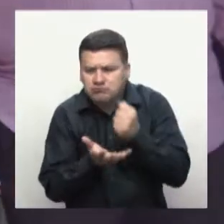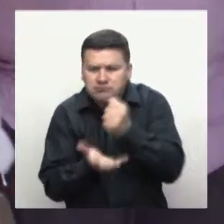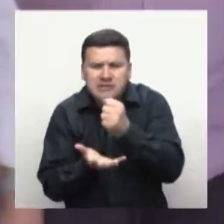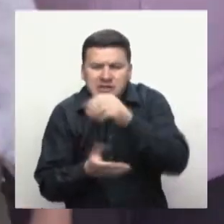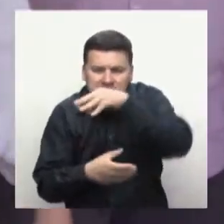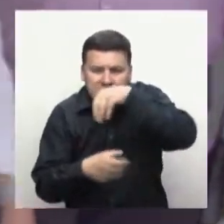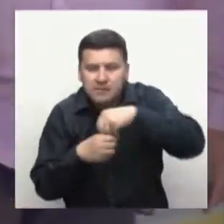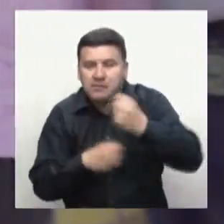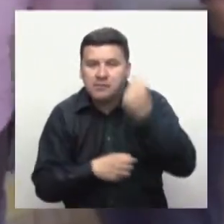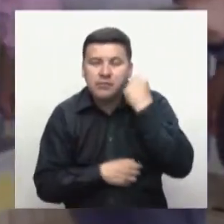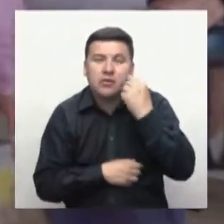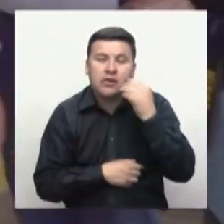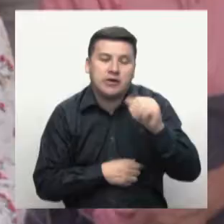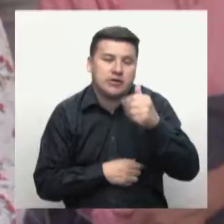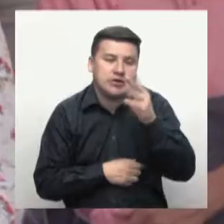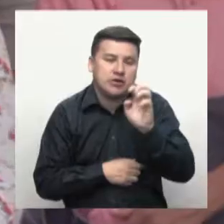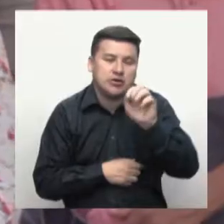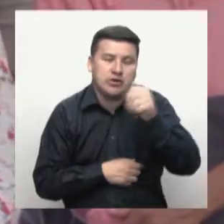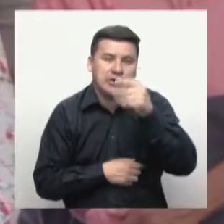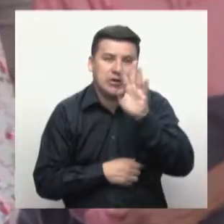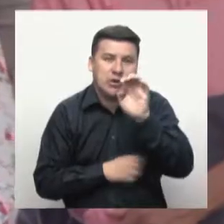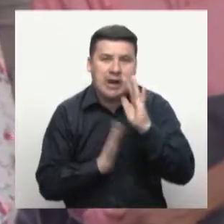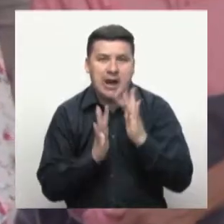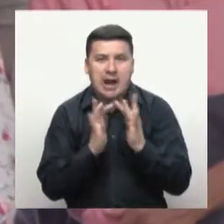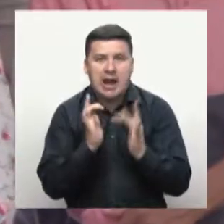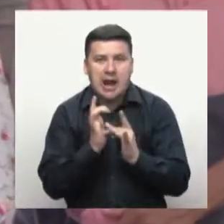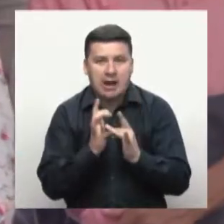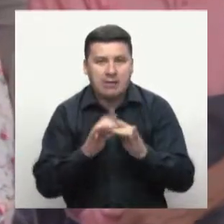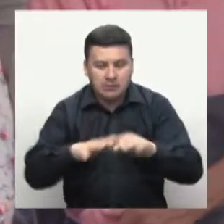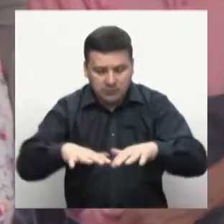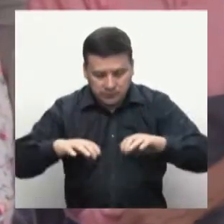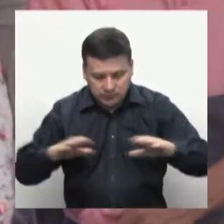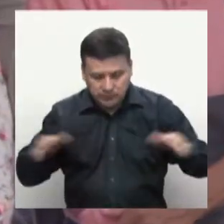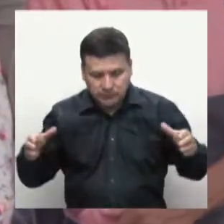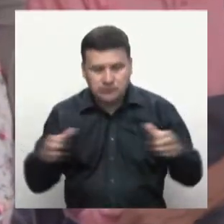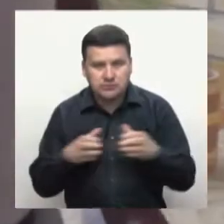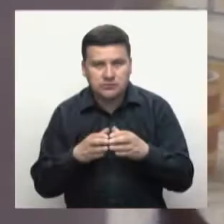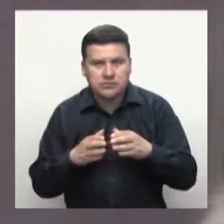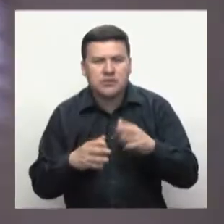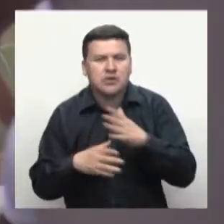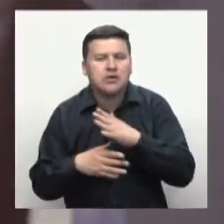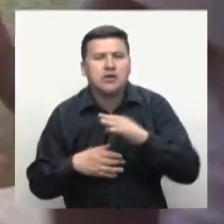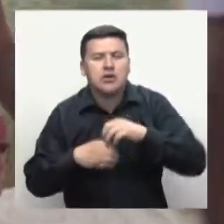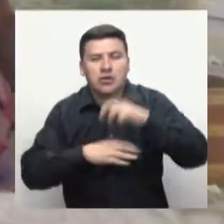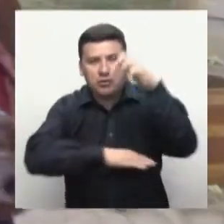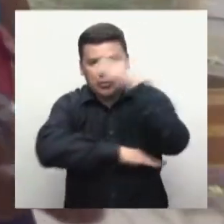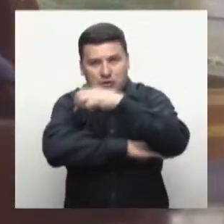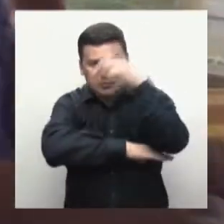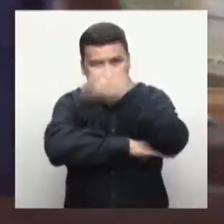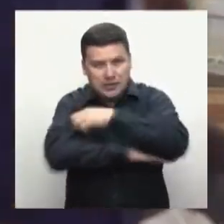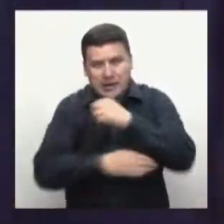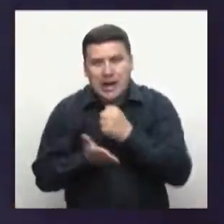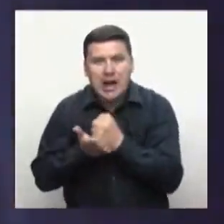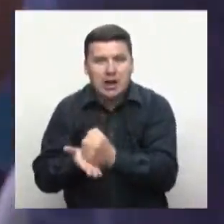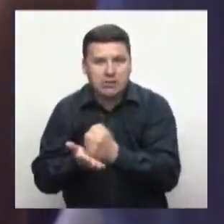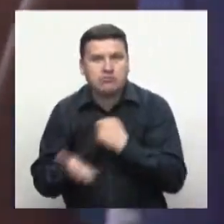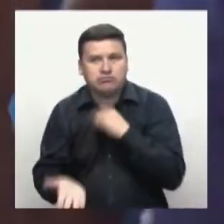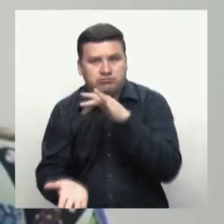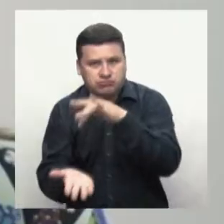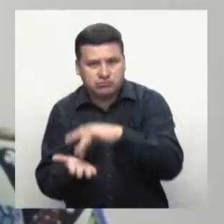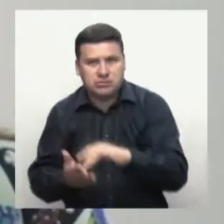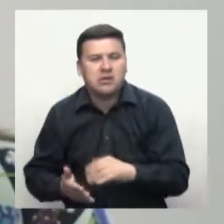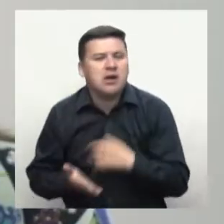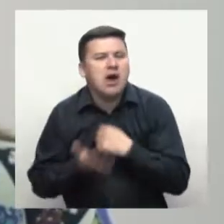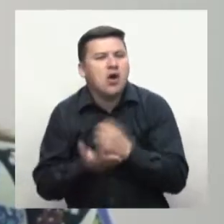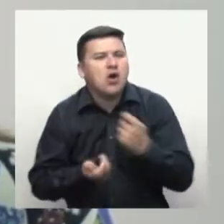el pasado 18 y 19 de abril en el Auditorio Yamalías de la capital putumayense. Para ayudar a todos los comerciantes